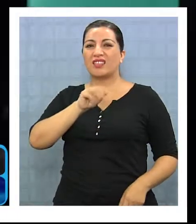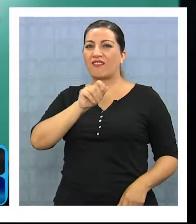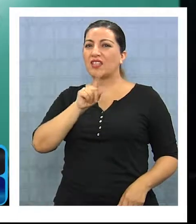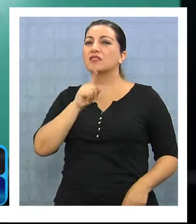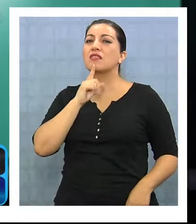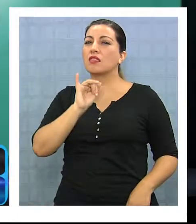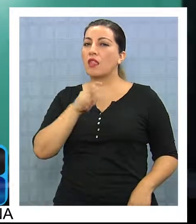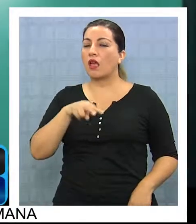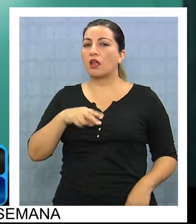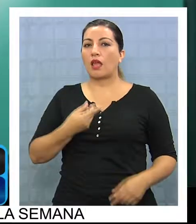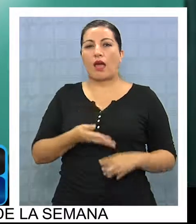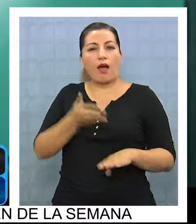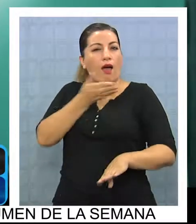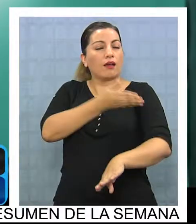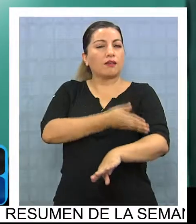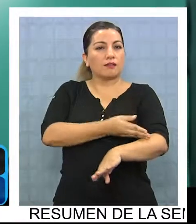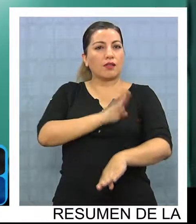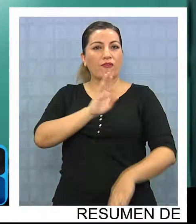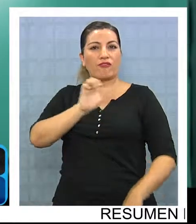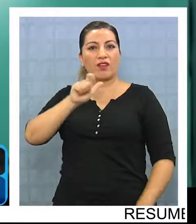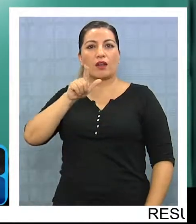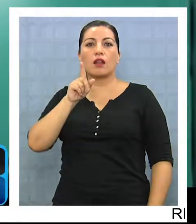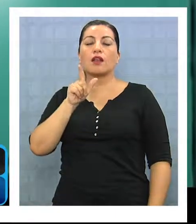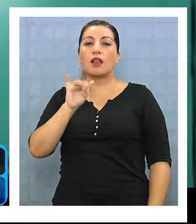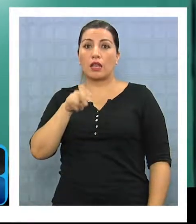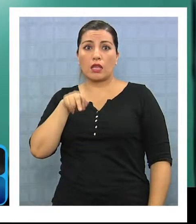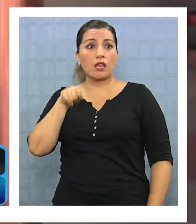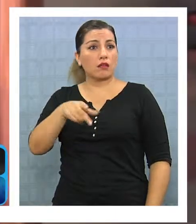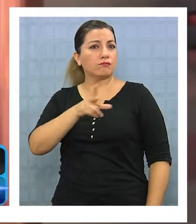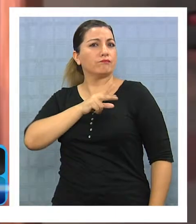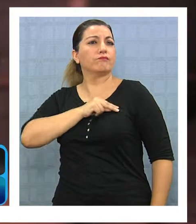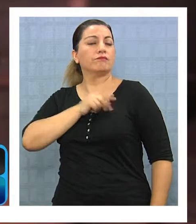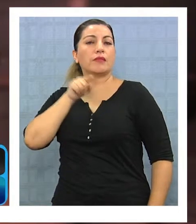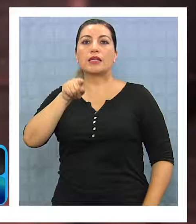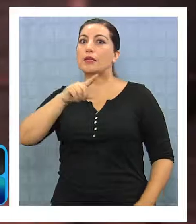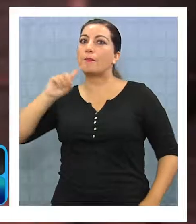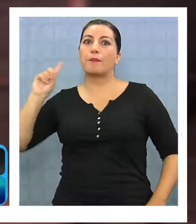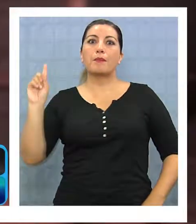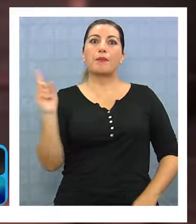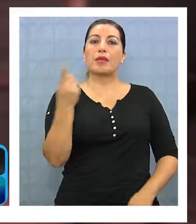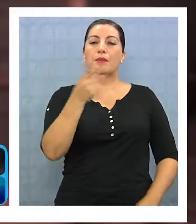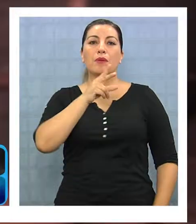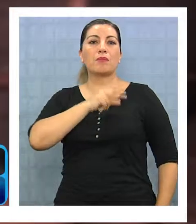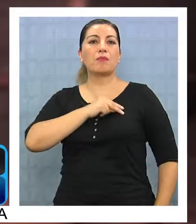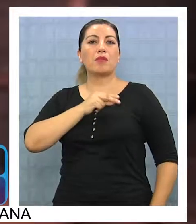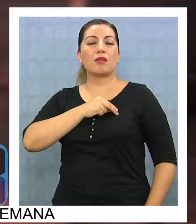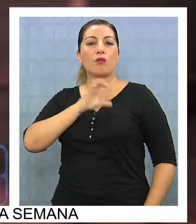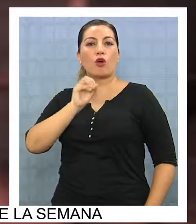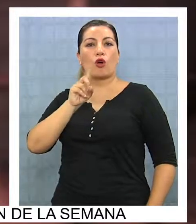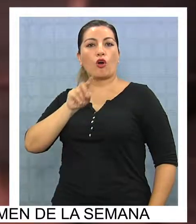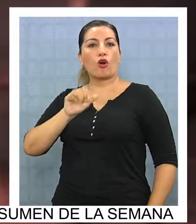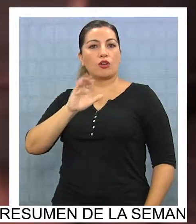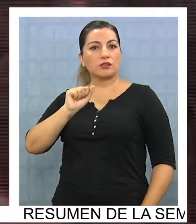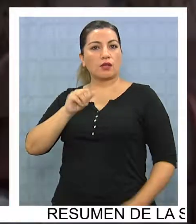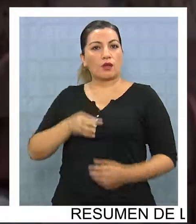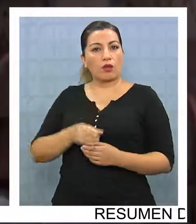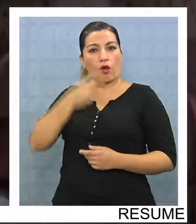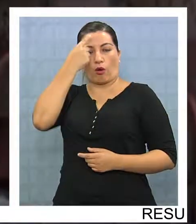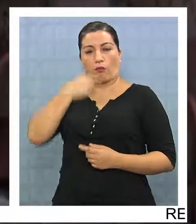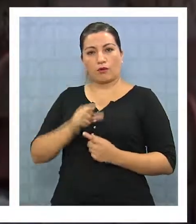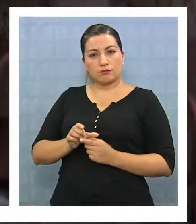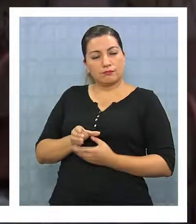apenas unos días en Berlín. Emblemático es el primer premio Oscar en la historia de las producciones chilenas,